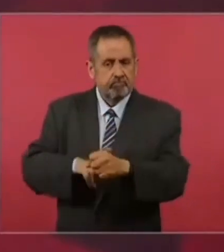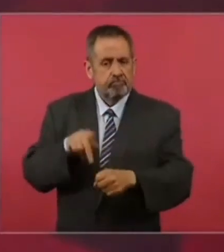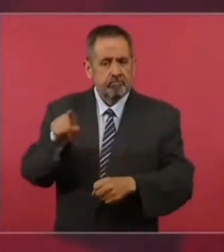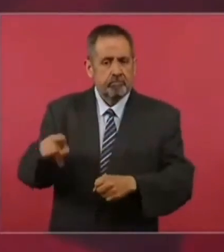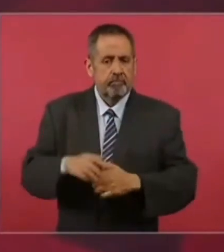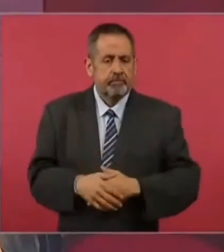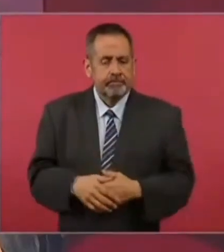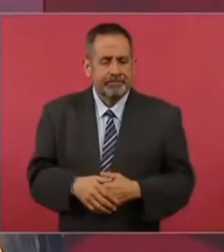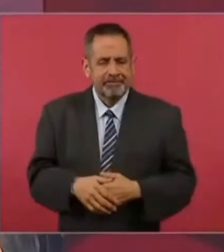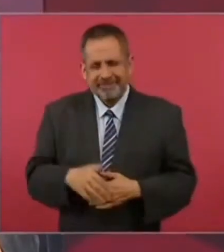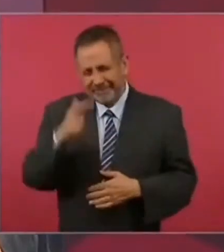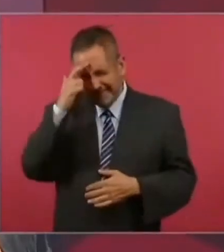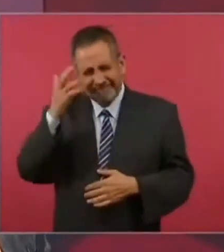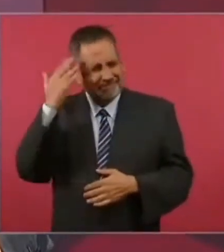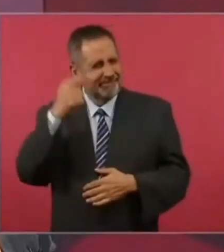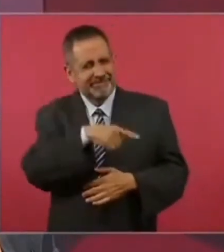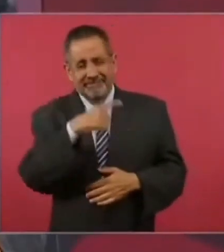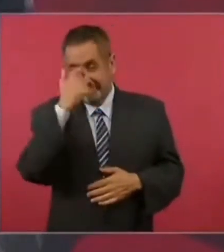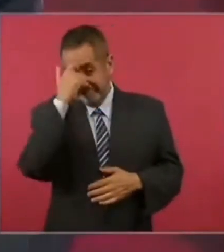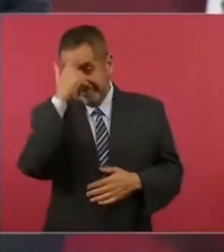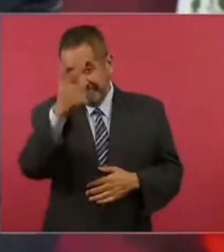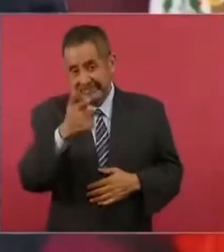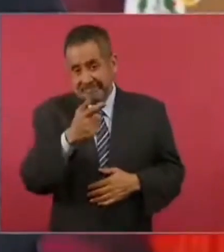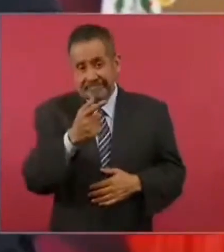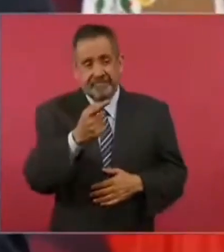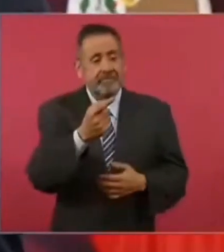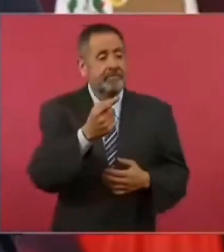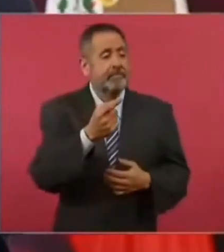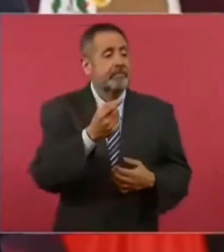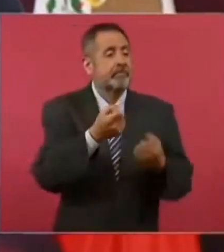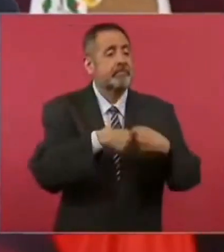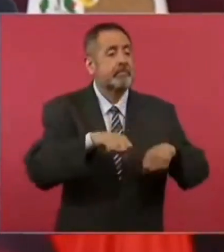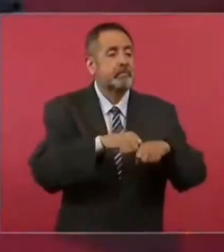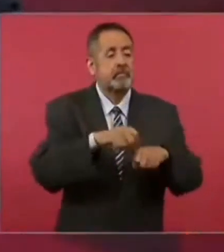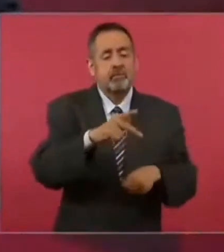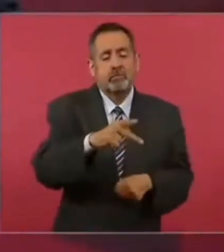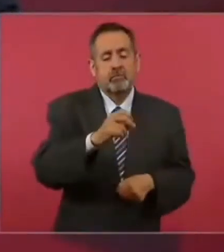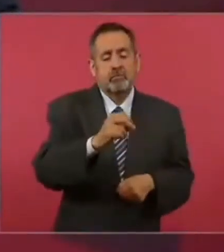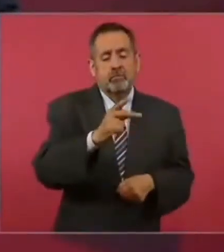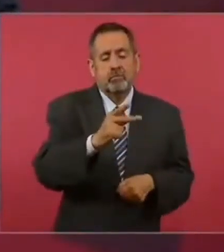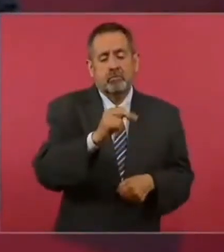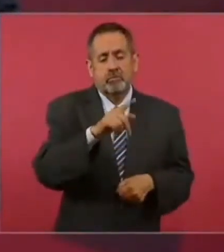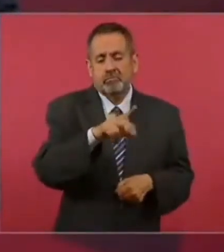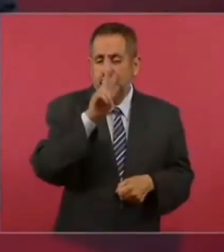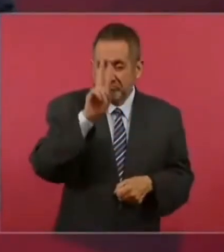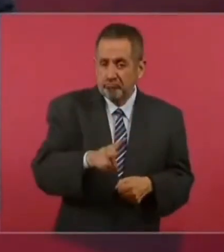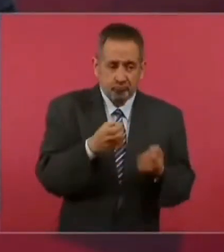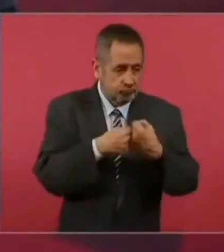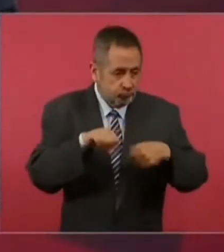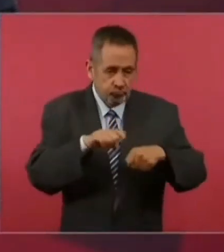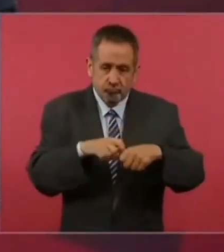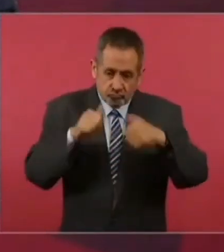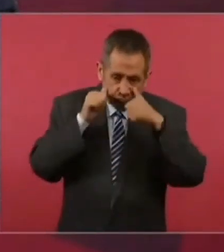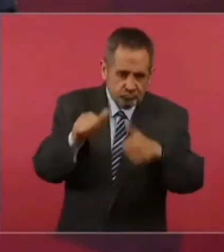Habían inventado esto del seguro popular, que ni era seguro ni era popular porque